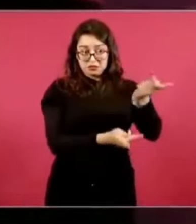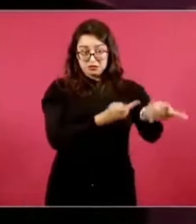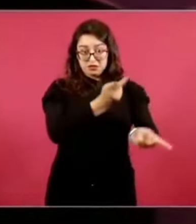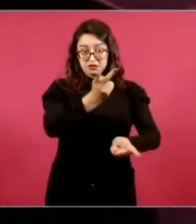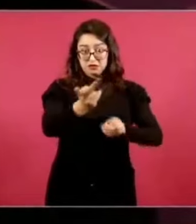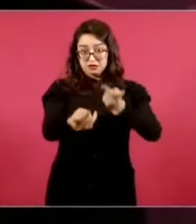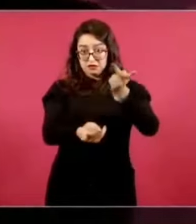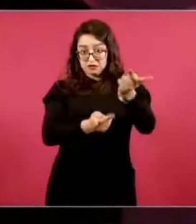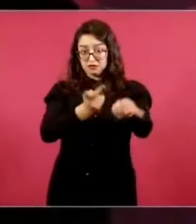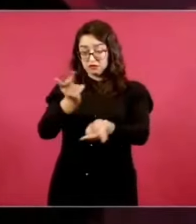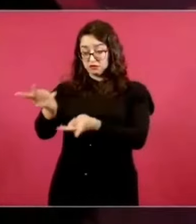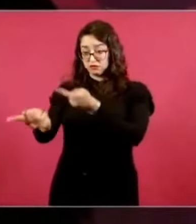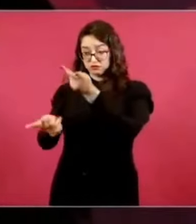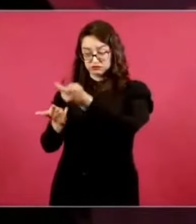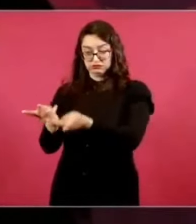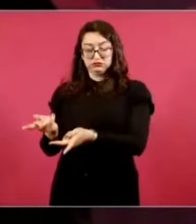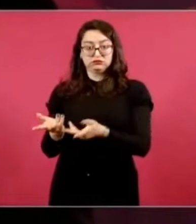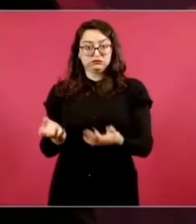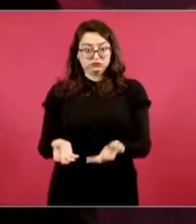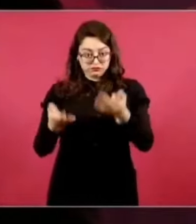cucharean?